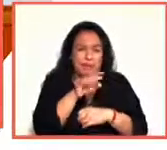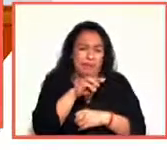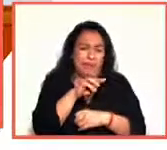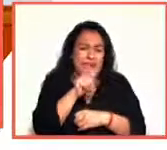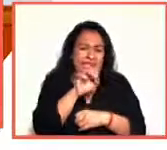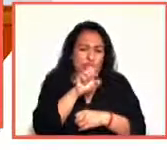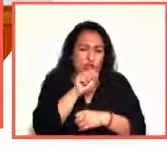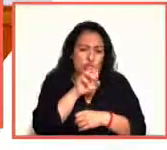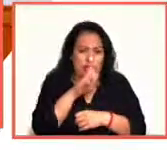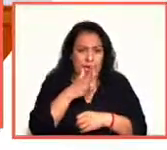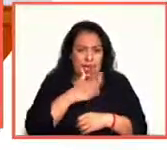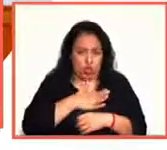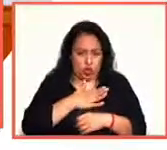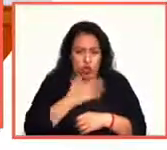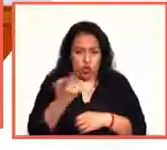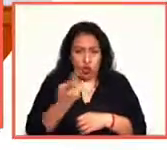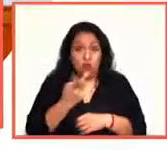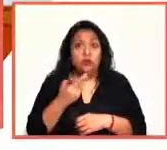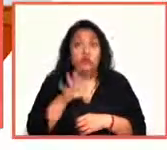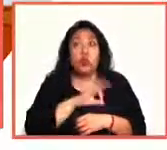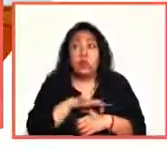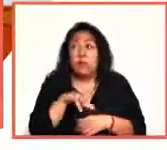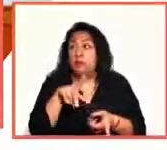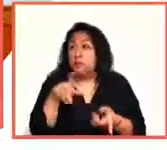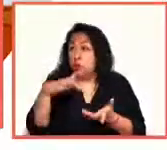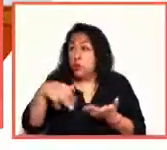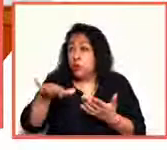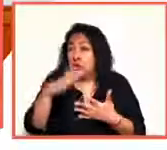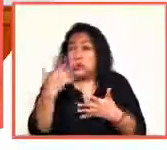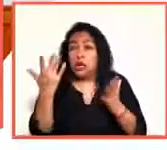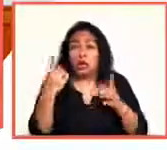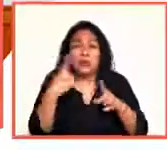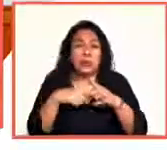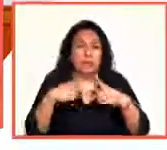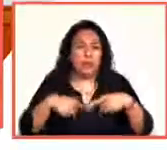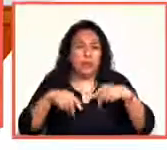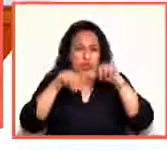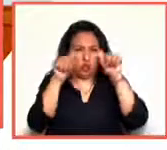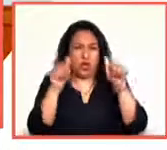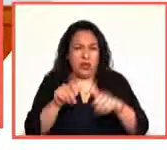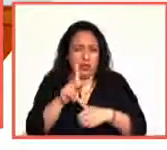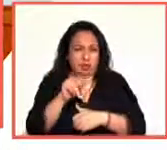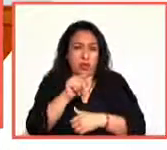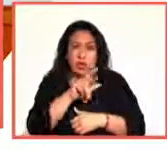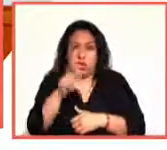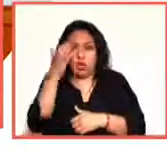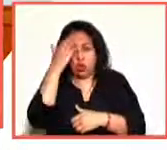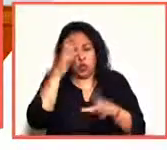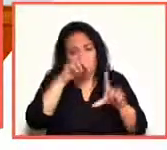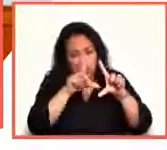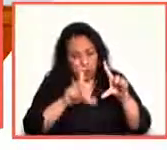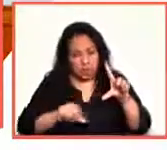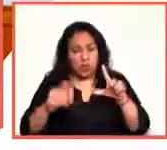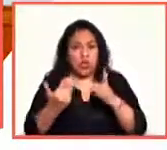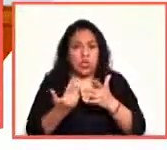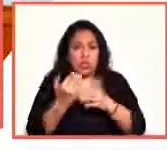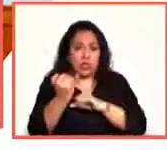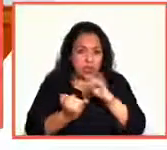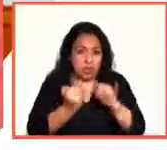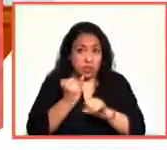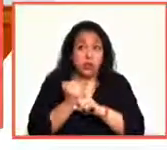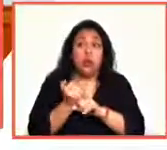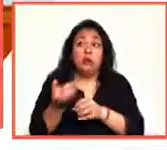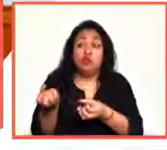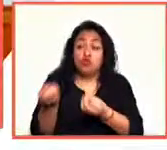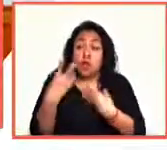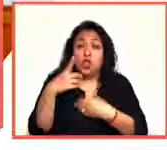servidor, logramos conseguir de un artista plástico reconocido a nivel nacional e internacional que nos haga un